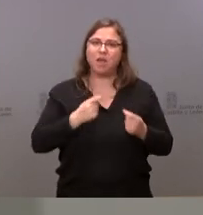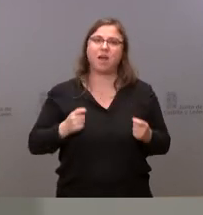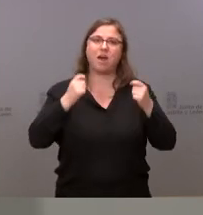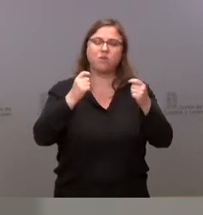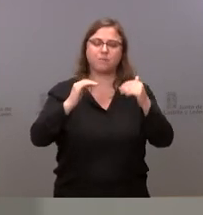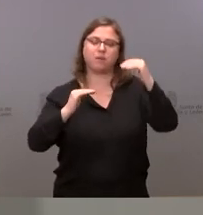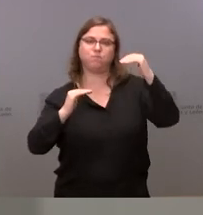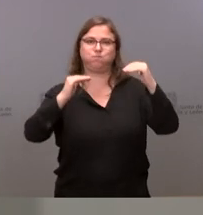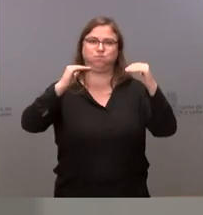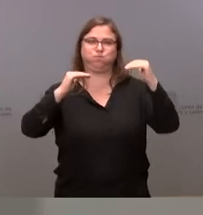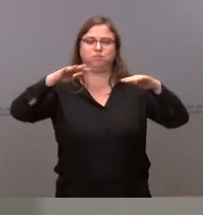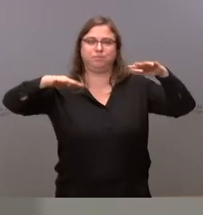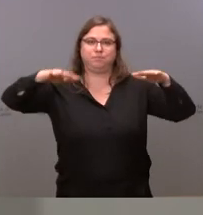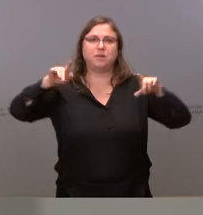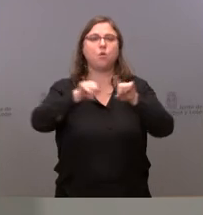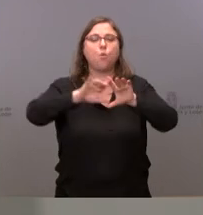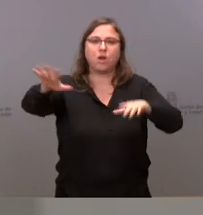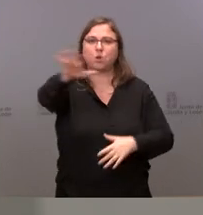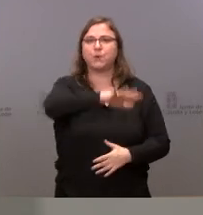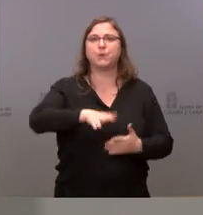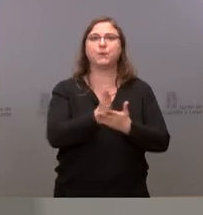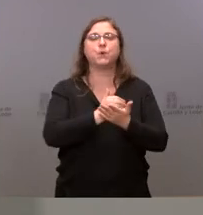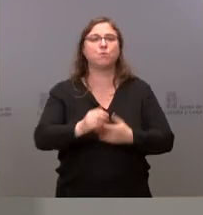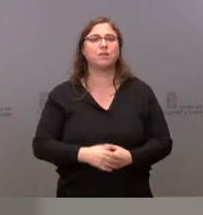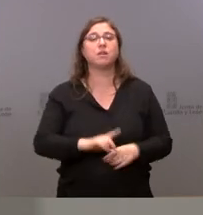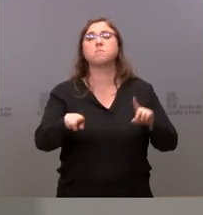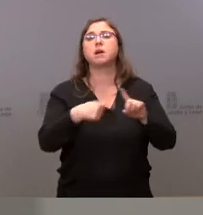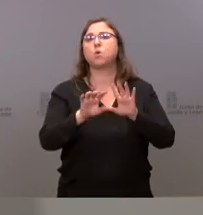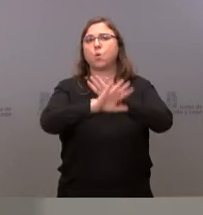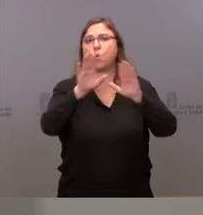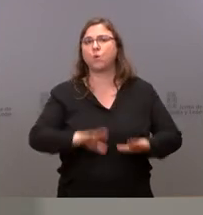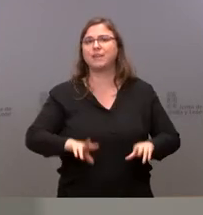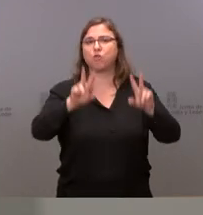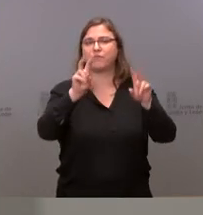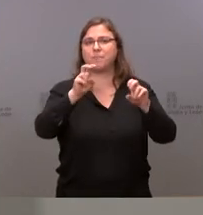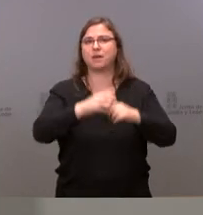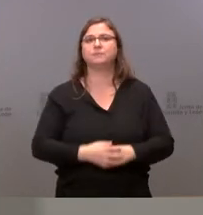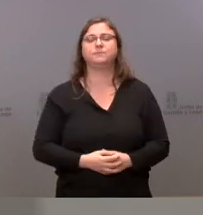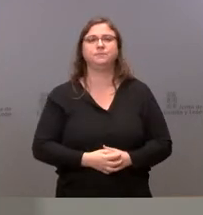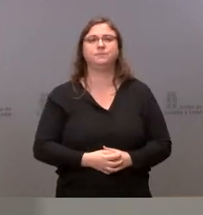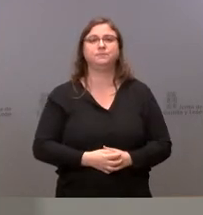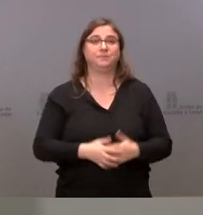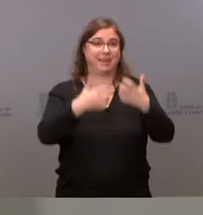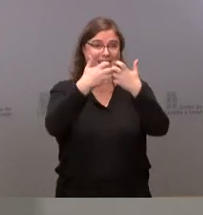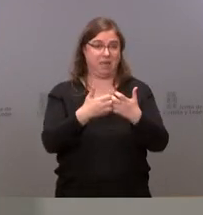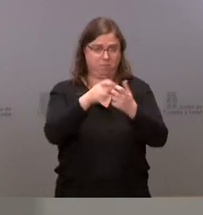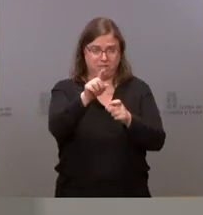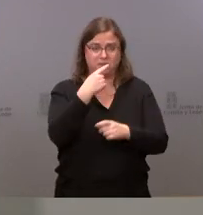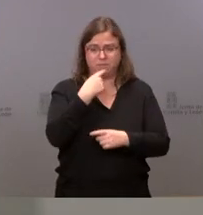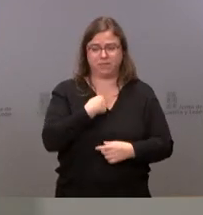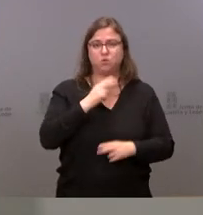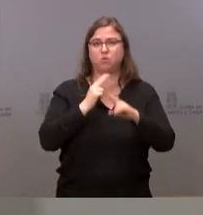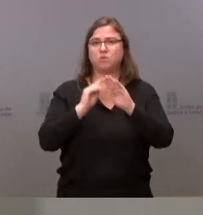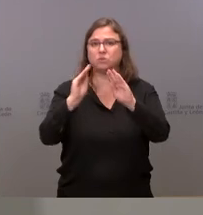desequilibrios a homogeneizar el conjunto de la comunidad autónoma y por último en relación con la empresa que usted plantea